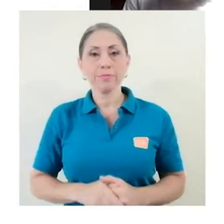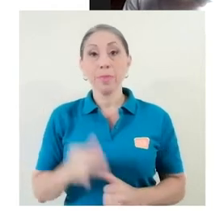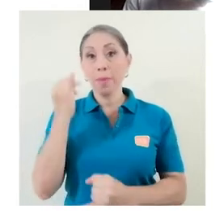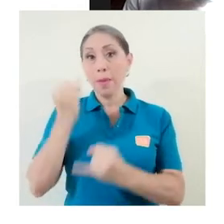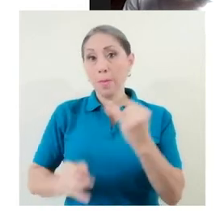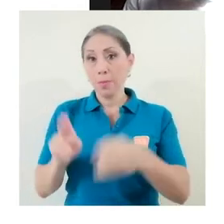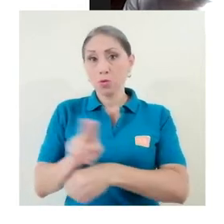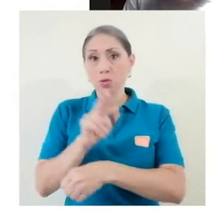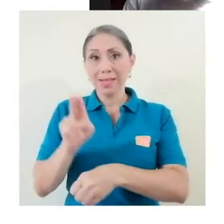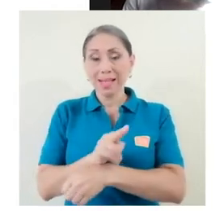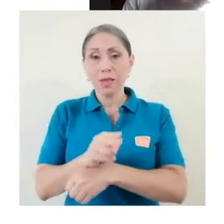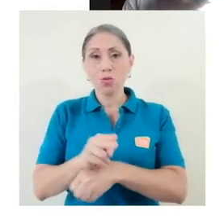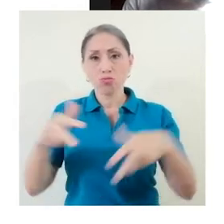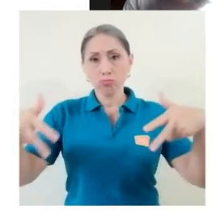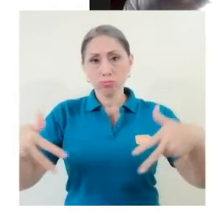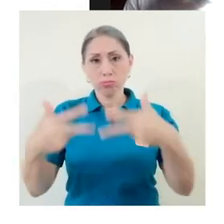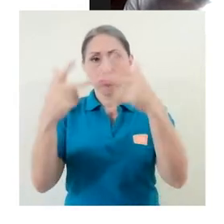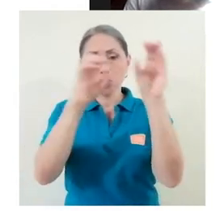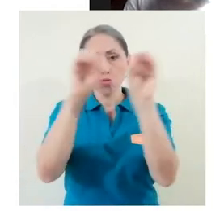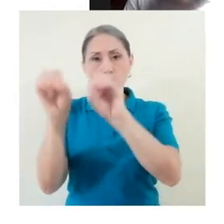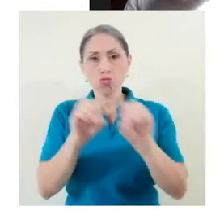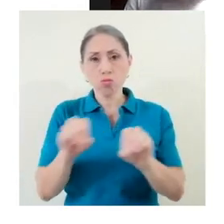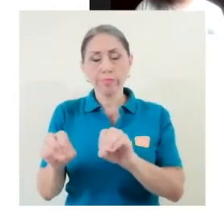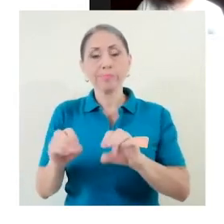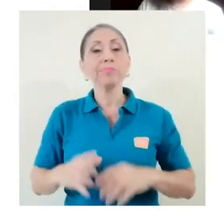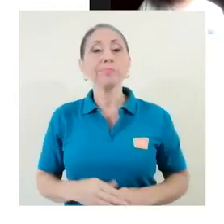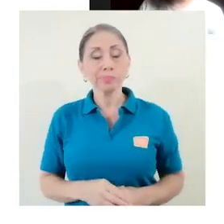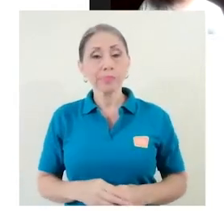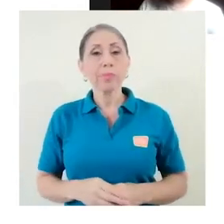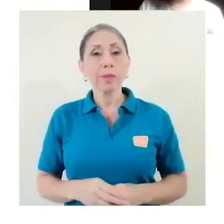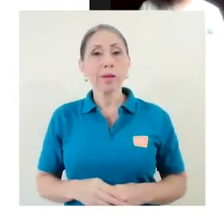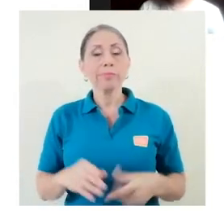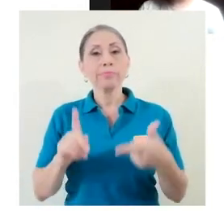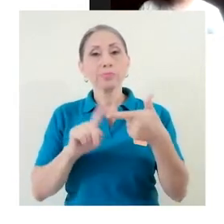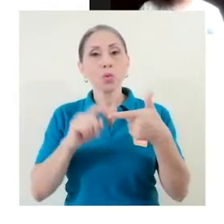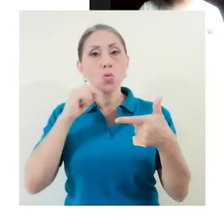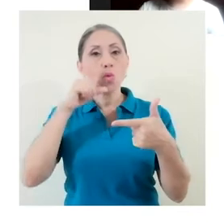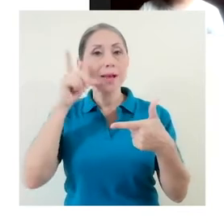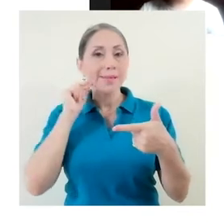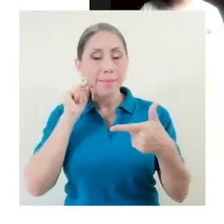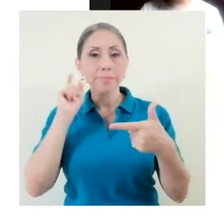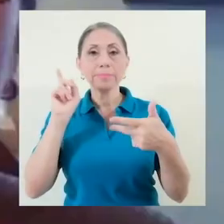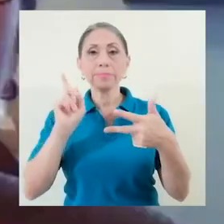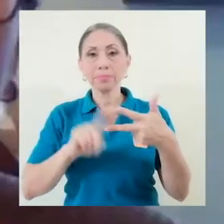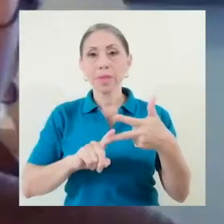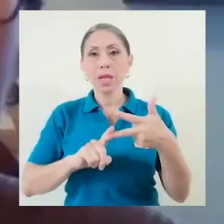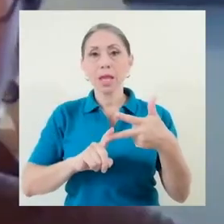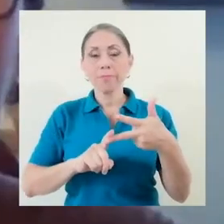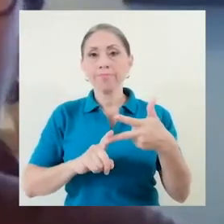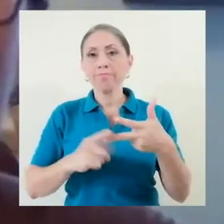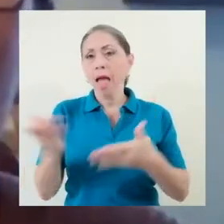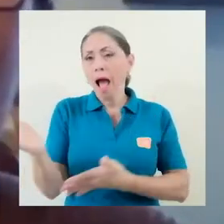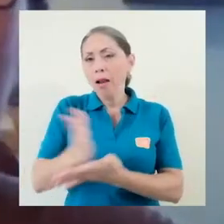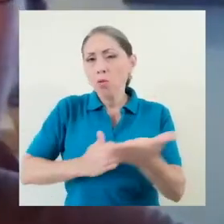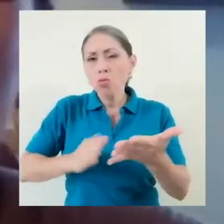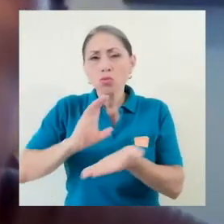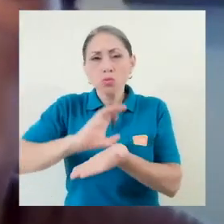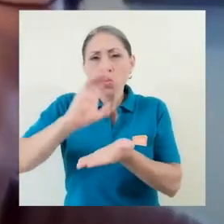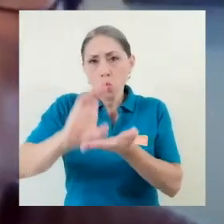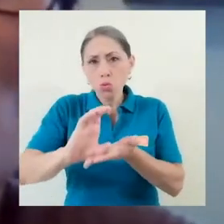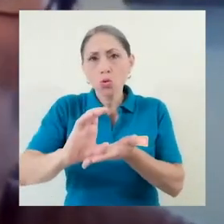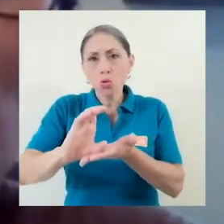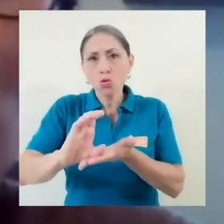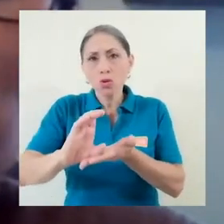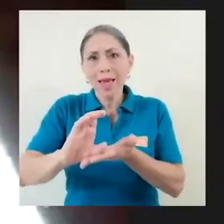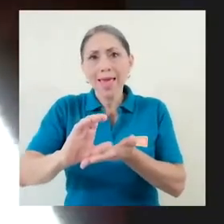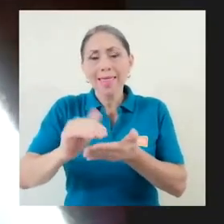Terminamos utilizando videoconferencias a través de Zoom. El WhatsApp y algunos de los